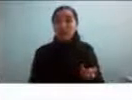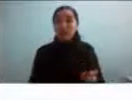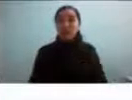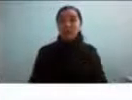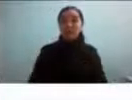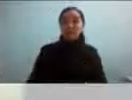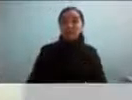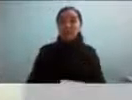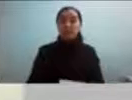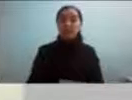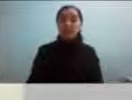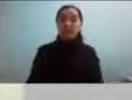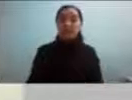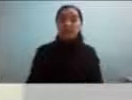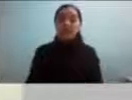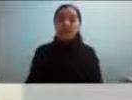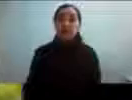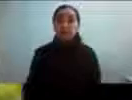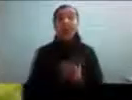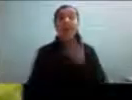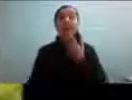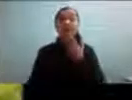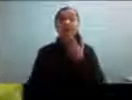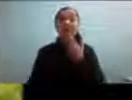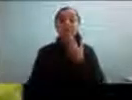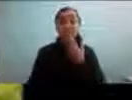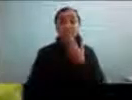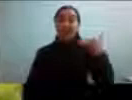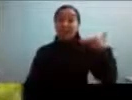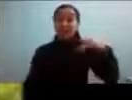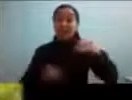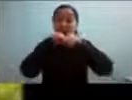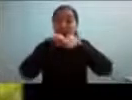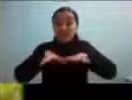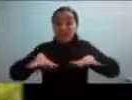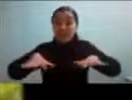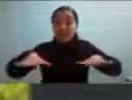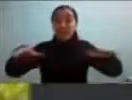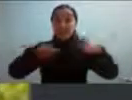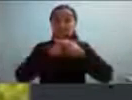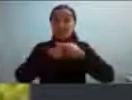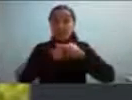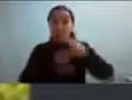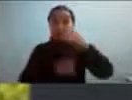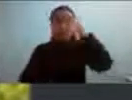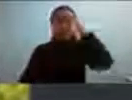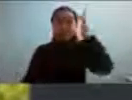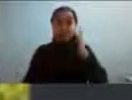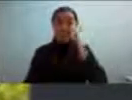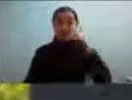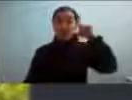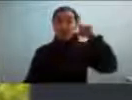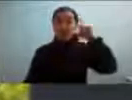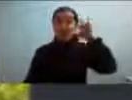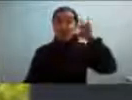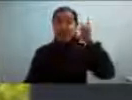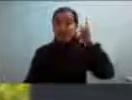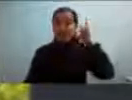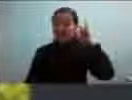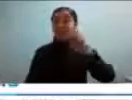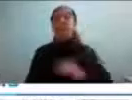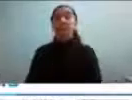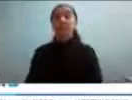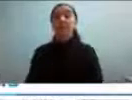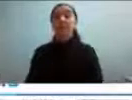también es muy importante lo que hacemos en redes sociales estamos en Facebook en Instagram hemos hecho encuentros en